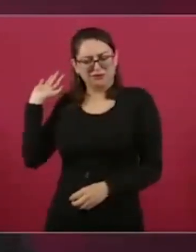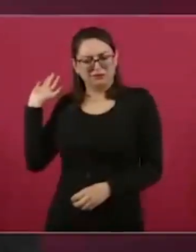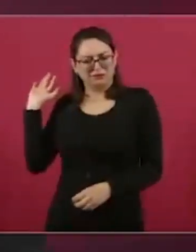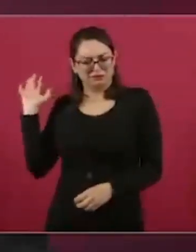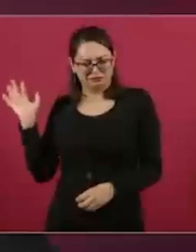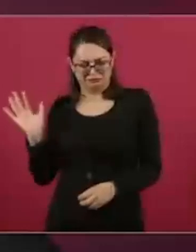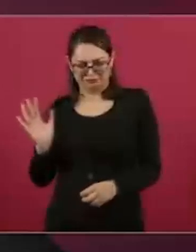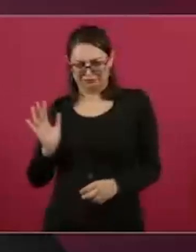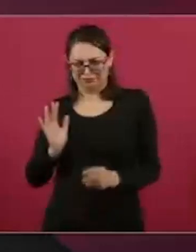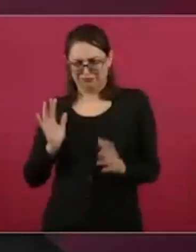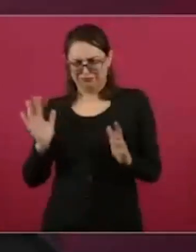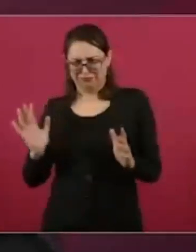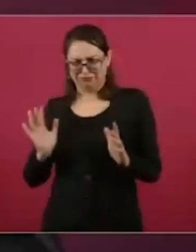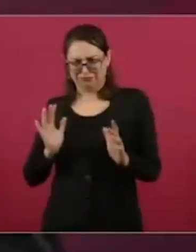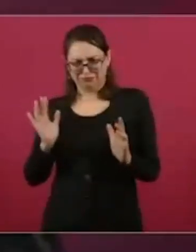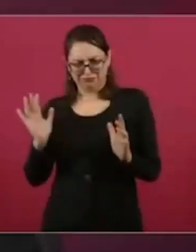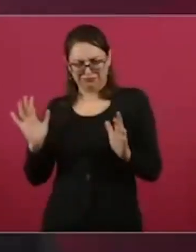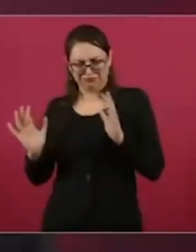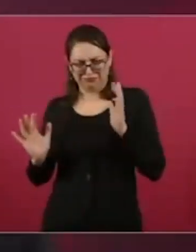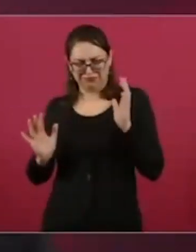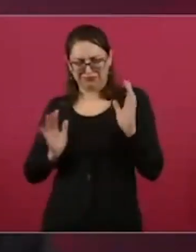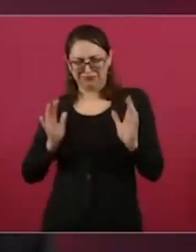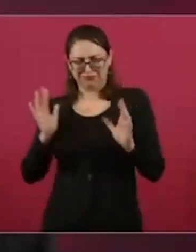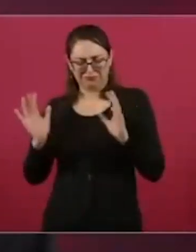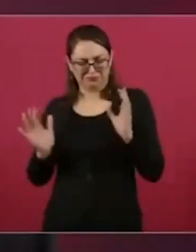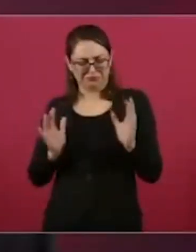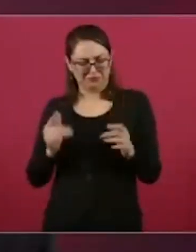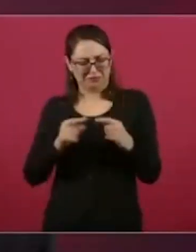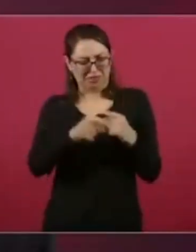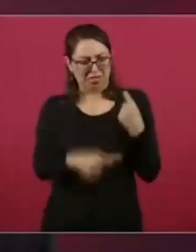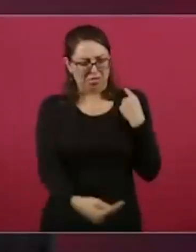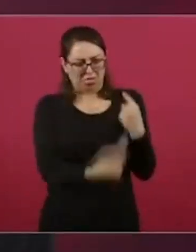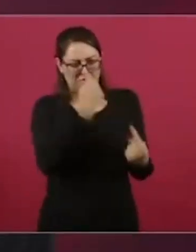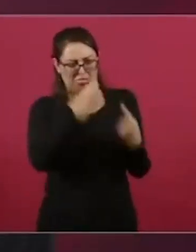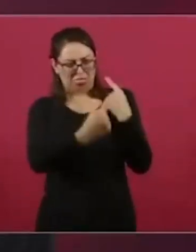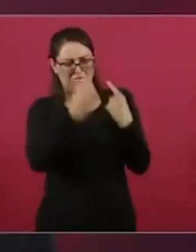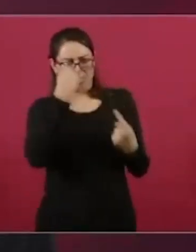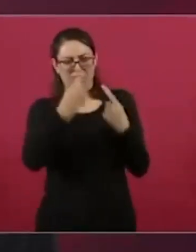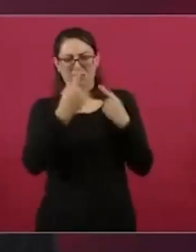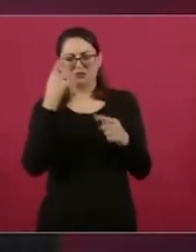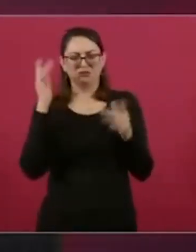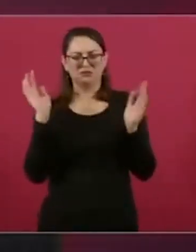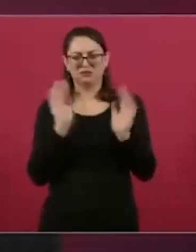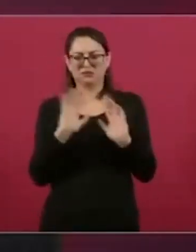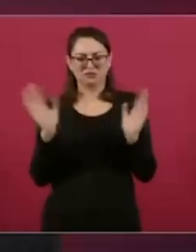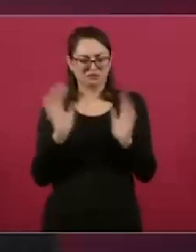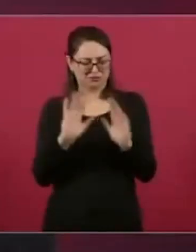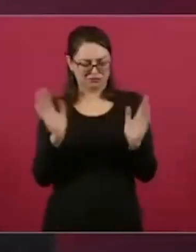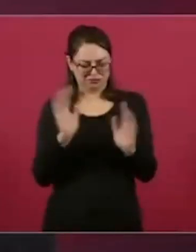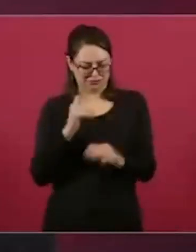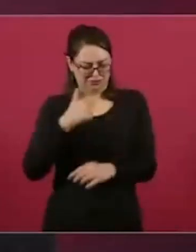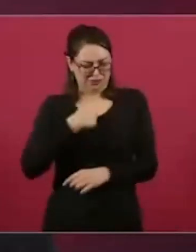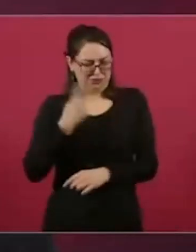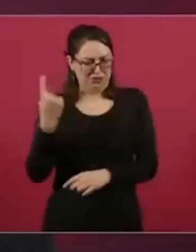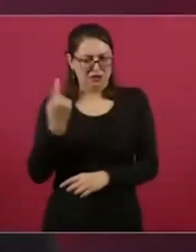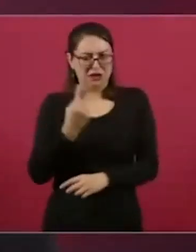¿Por qué no le va a reclamar a su antiguo